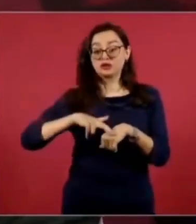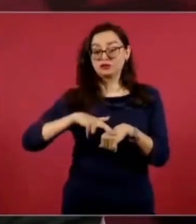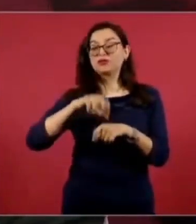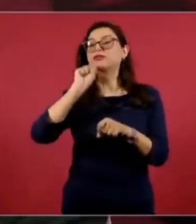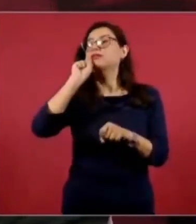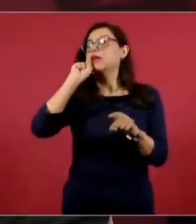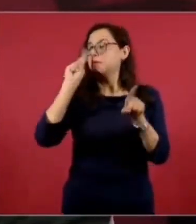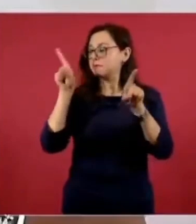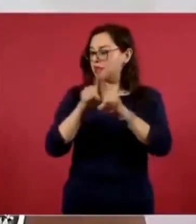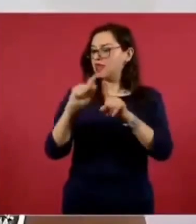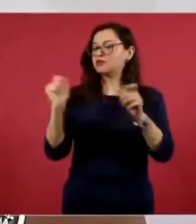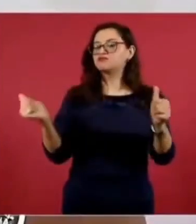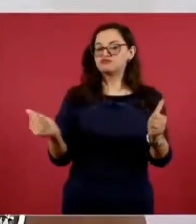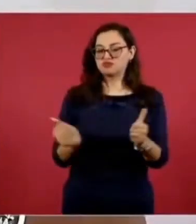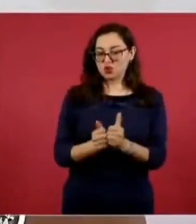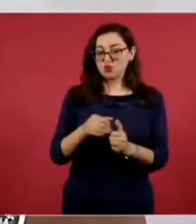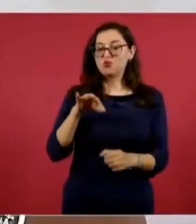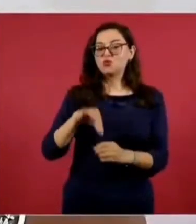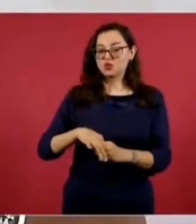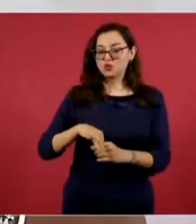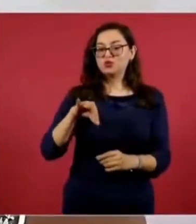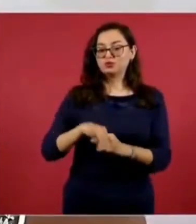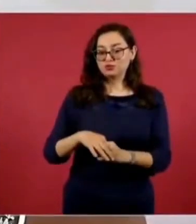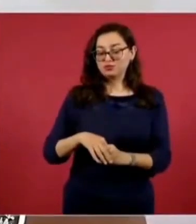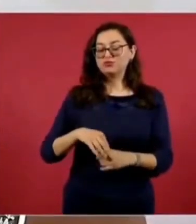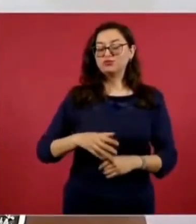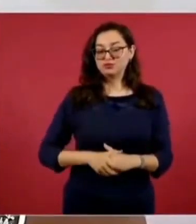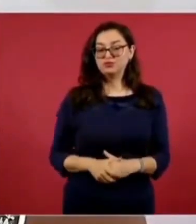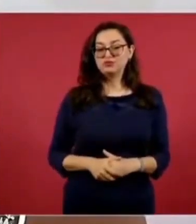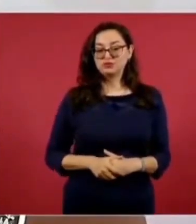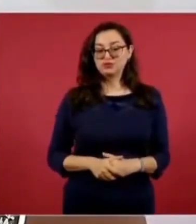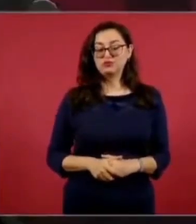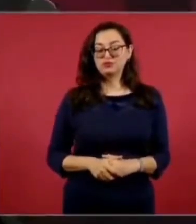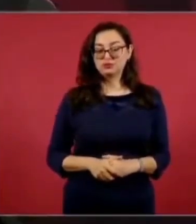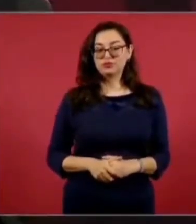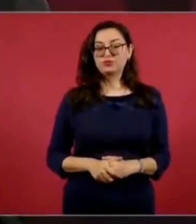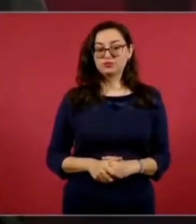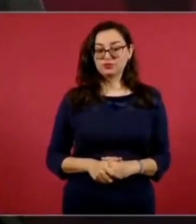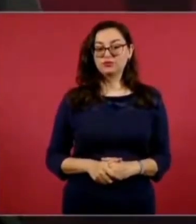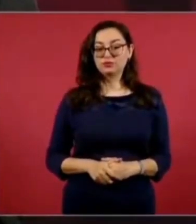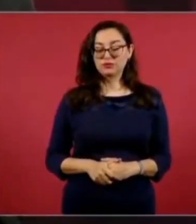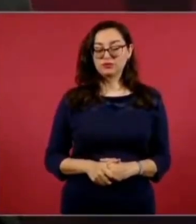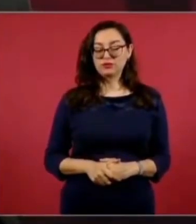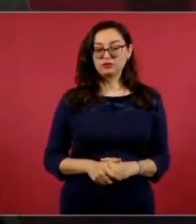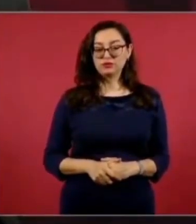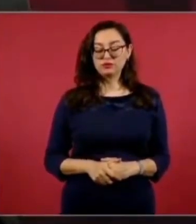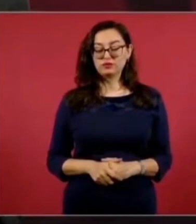indirecta, pero había elección.